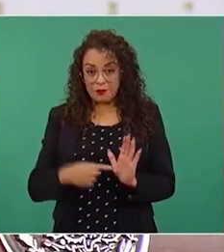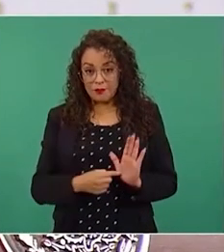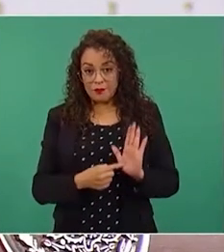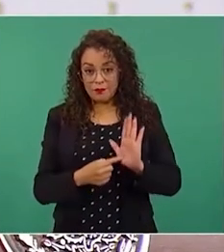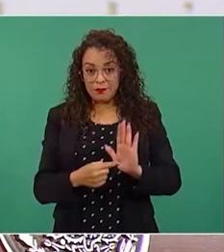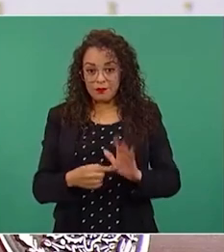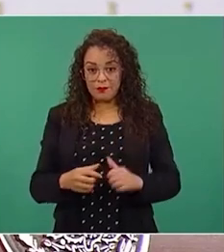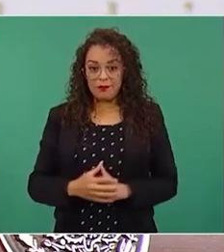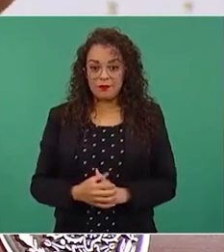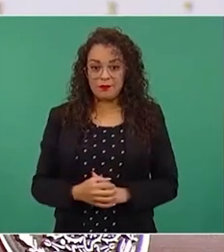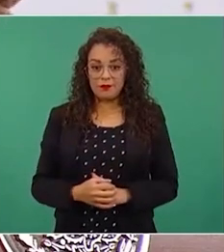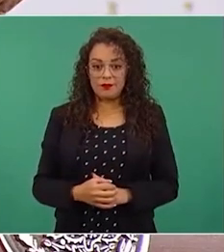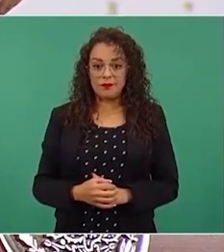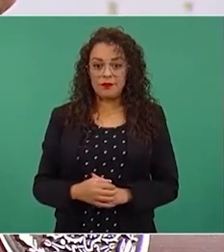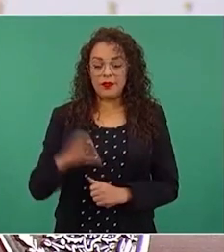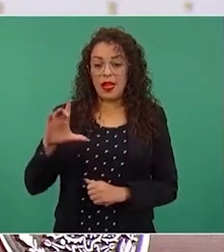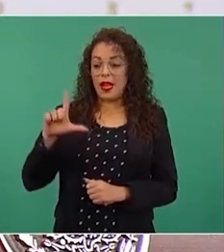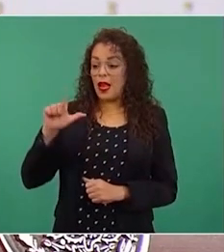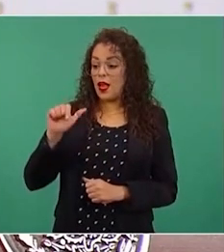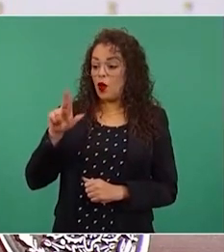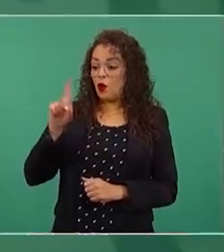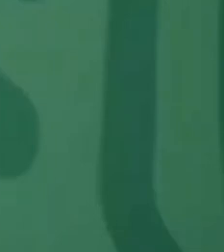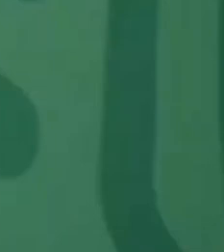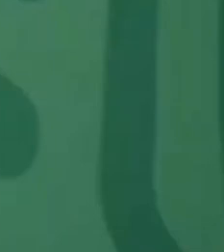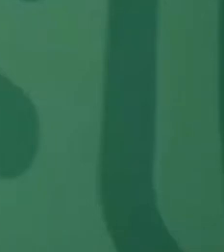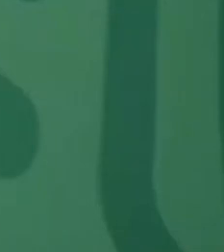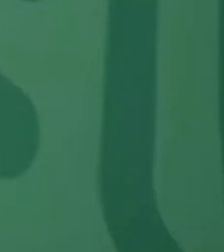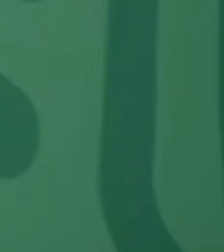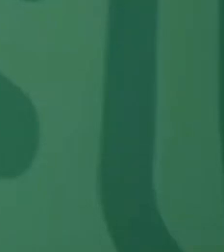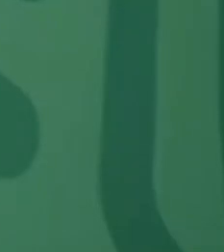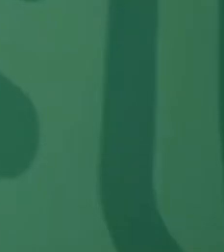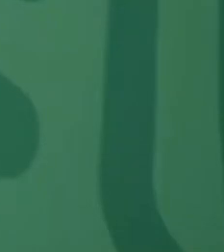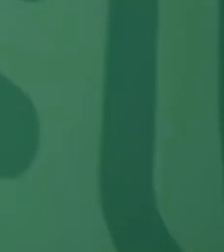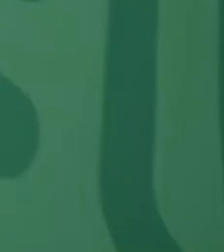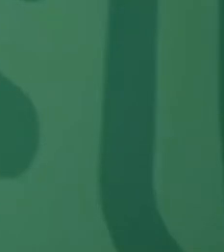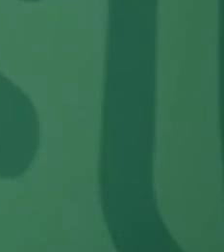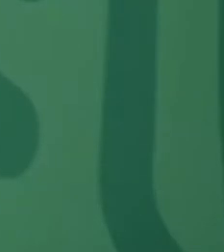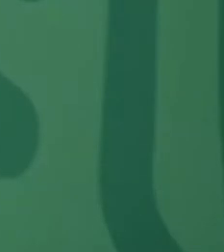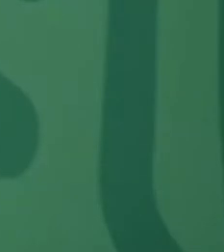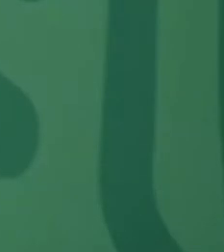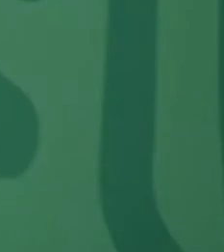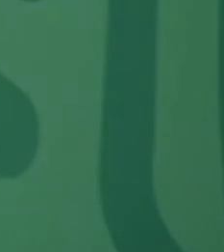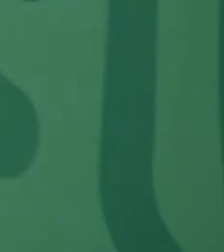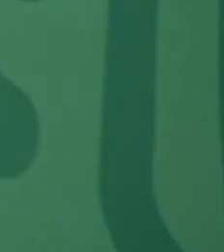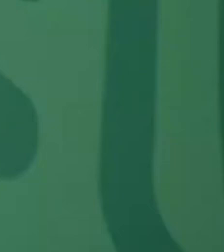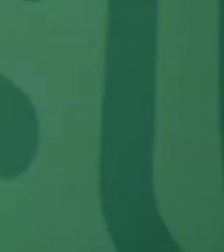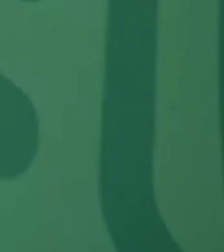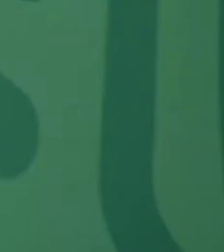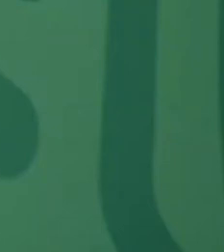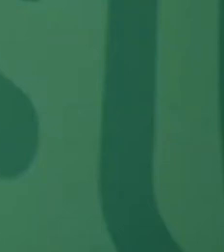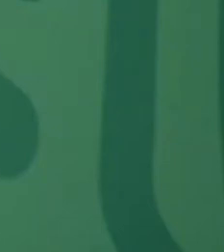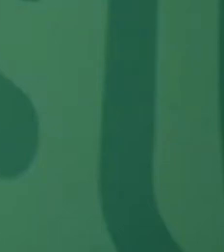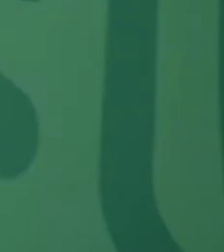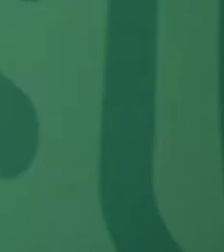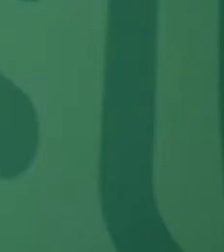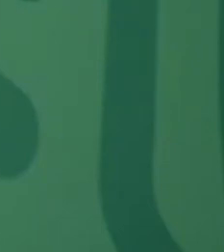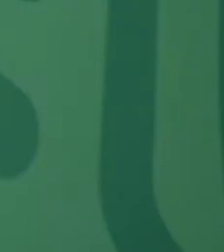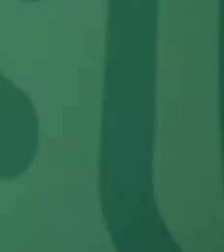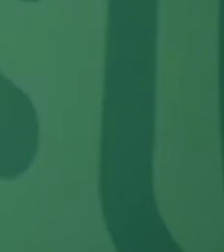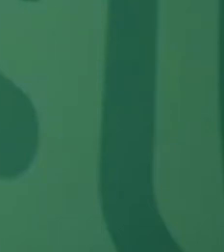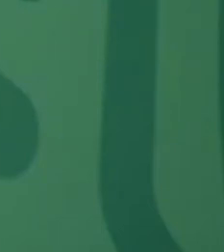Coparmex y Claudio, y los líderes de los